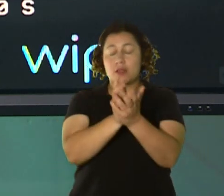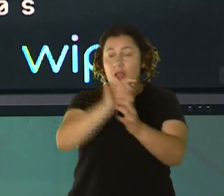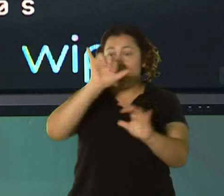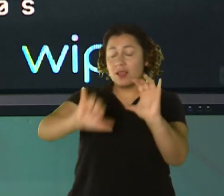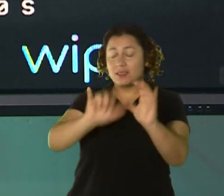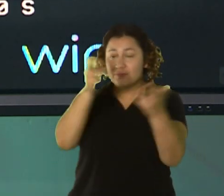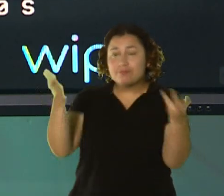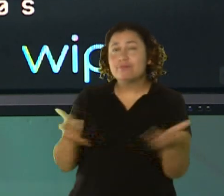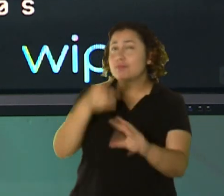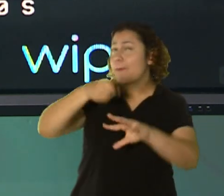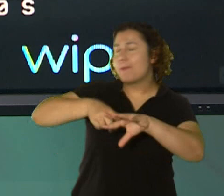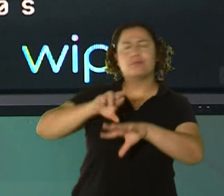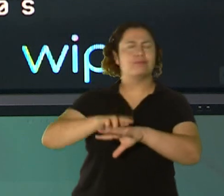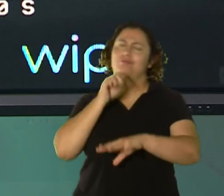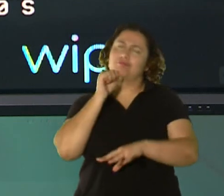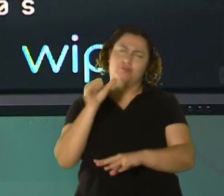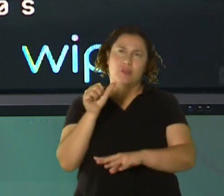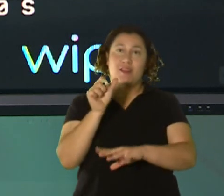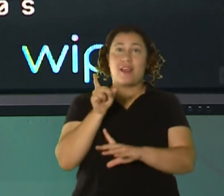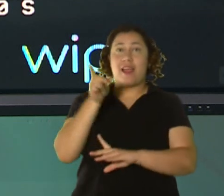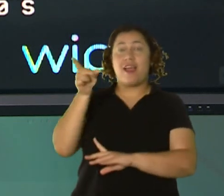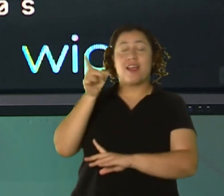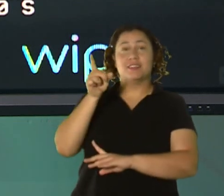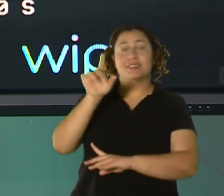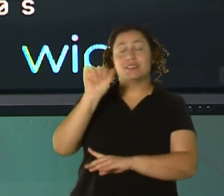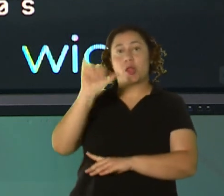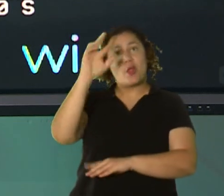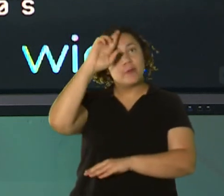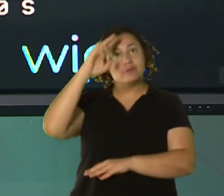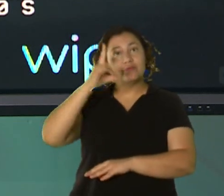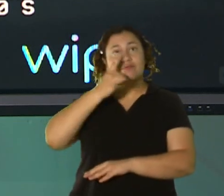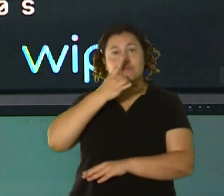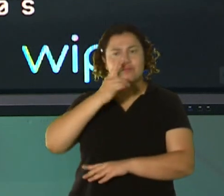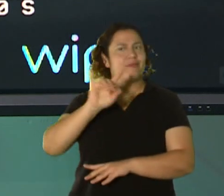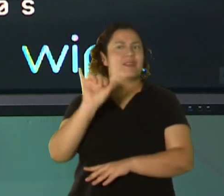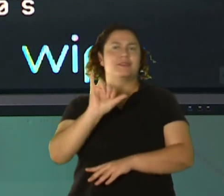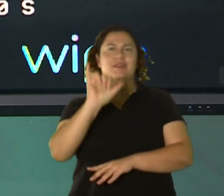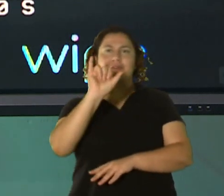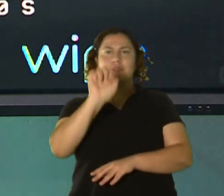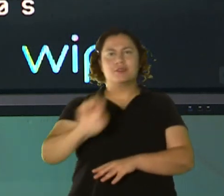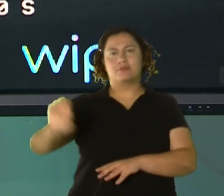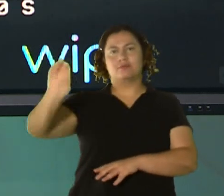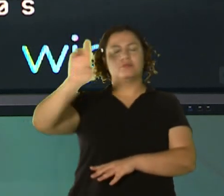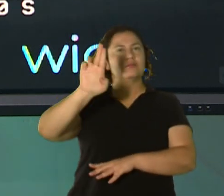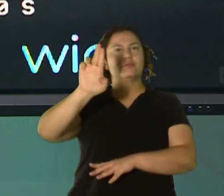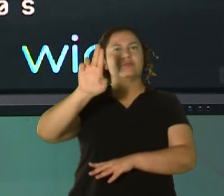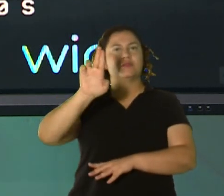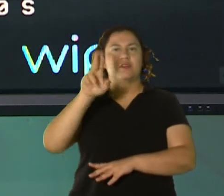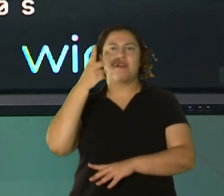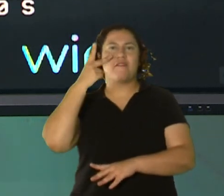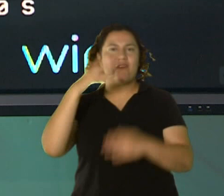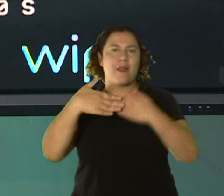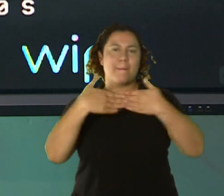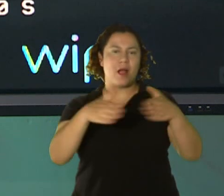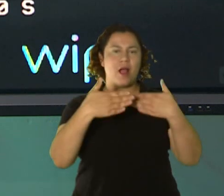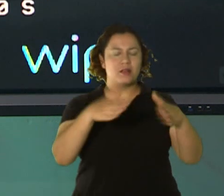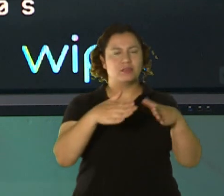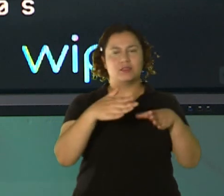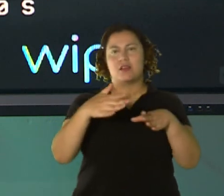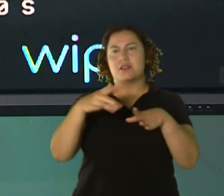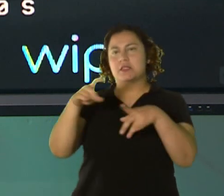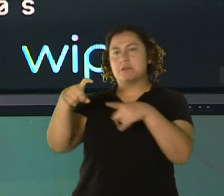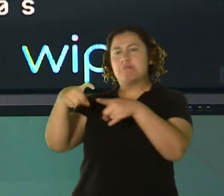todo el mundo. Oiga por allá en República Dominicana, en todo Estados Unidos, nos ven en Panamá, nos escriben desde